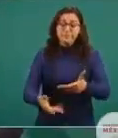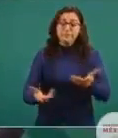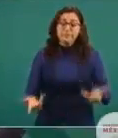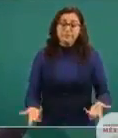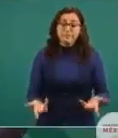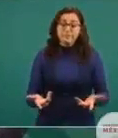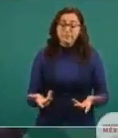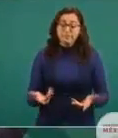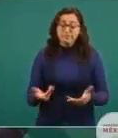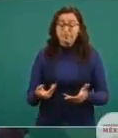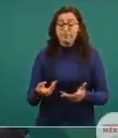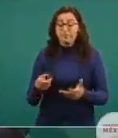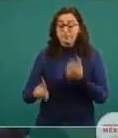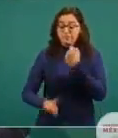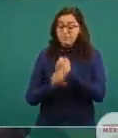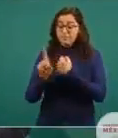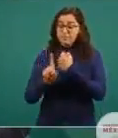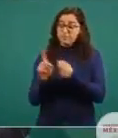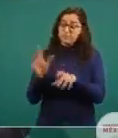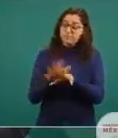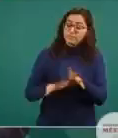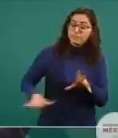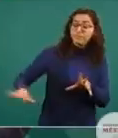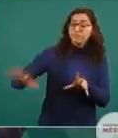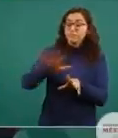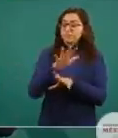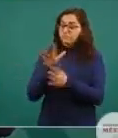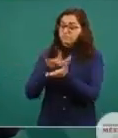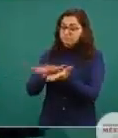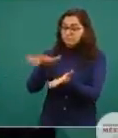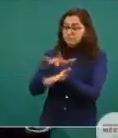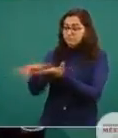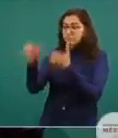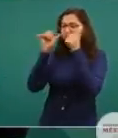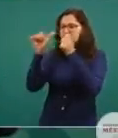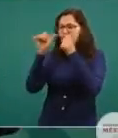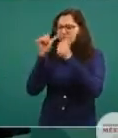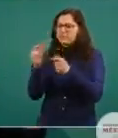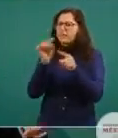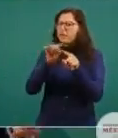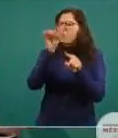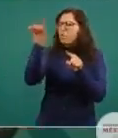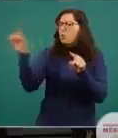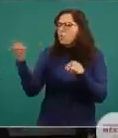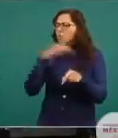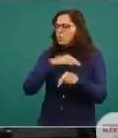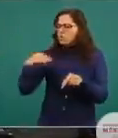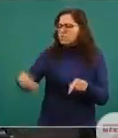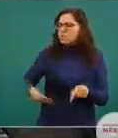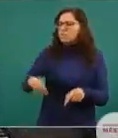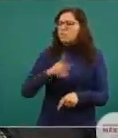el problema social. ¿Qué pasa en los municipios? ¿Qué pasa en los pueblos?